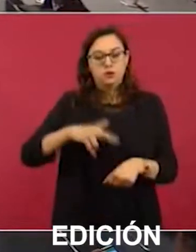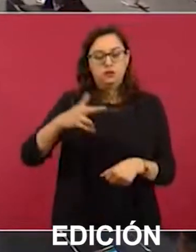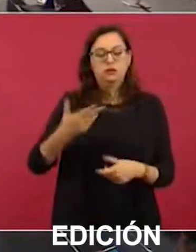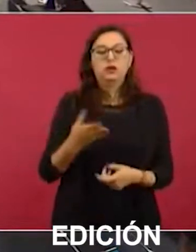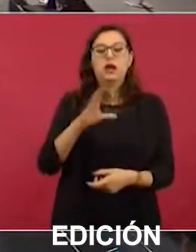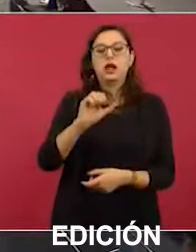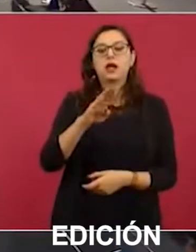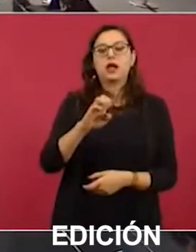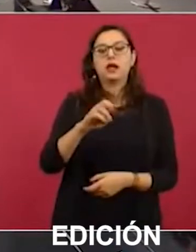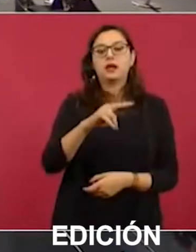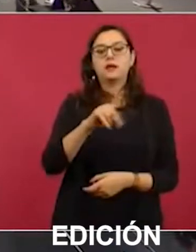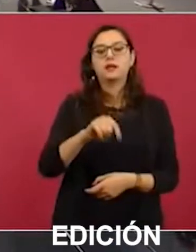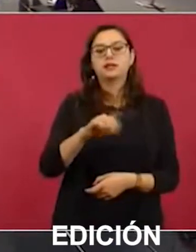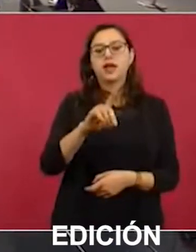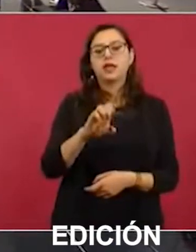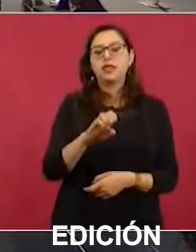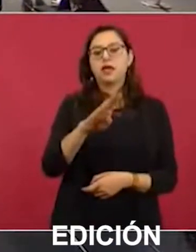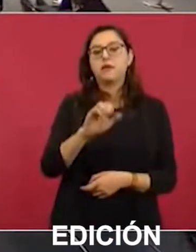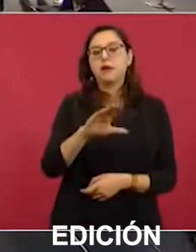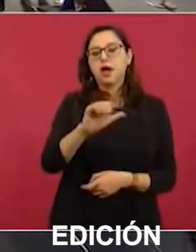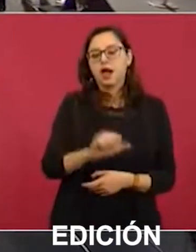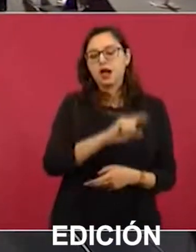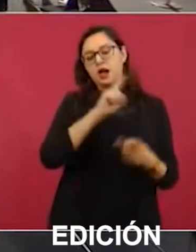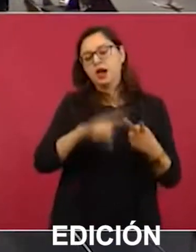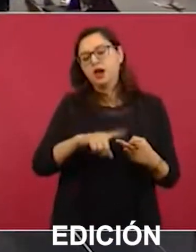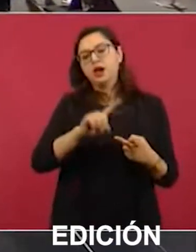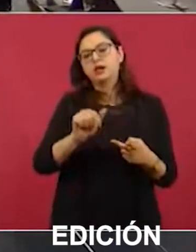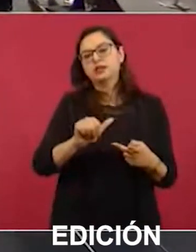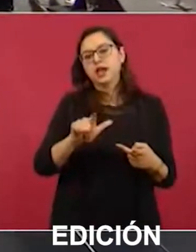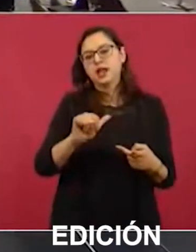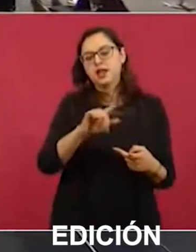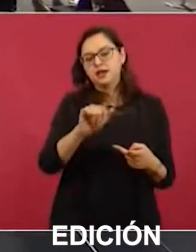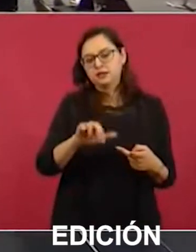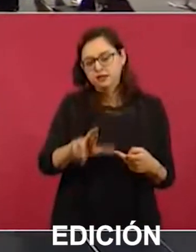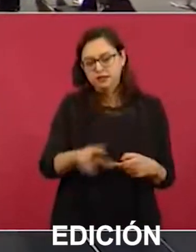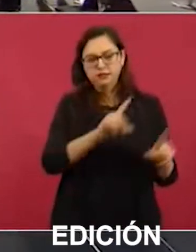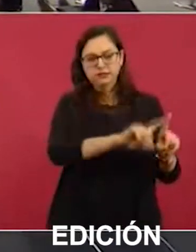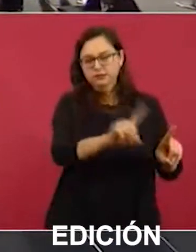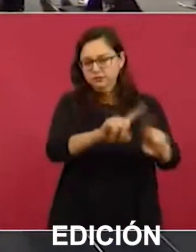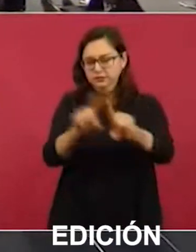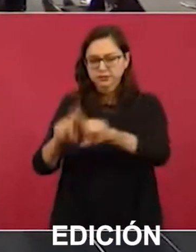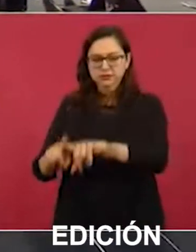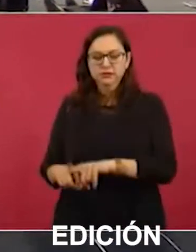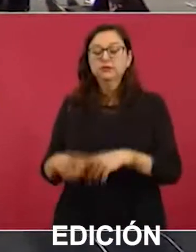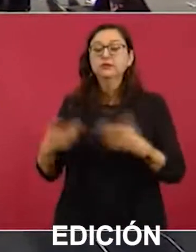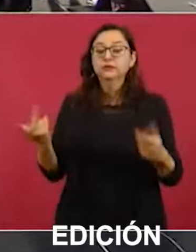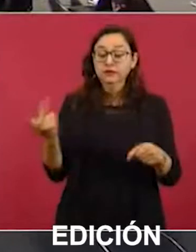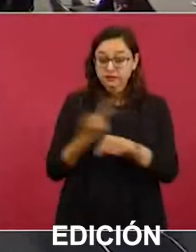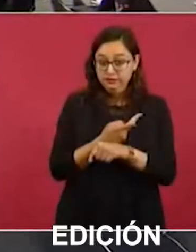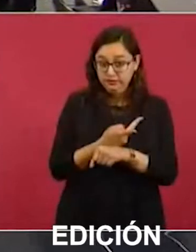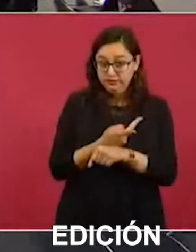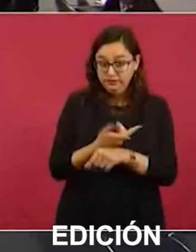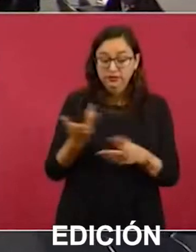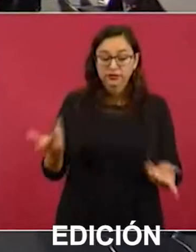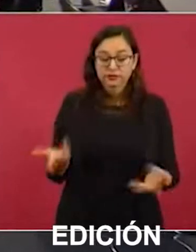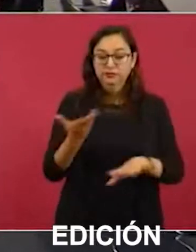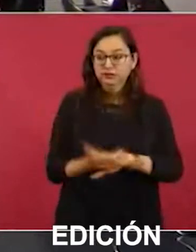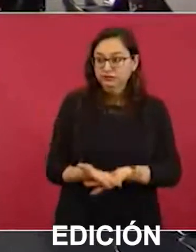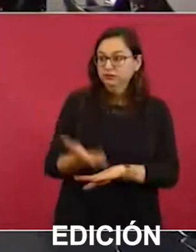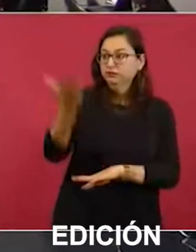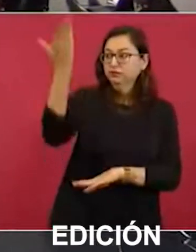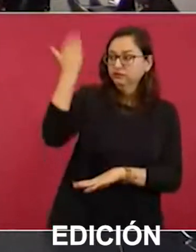embajador Ken Salazar. Es un proyecto que fue muy cuestionado, inclusive fue suspendido, la construcción fue cancelada